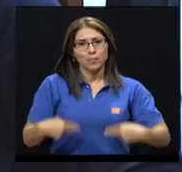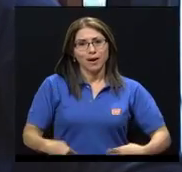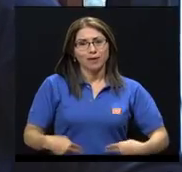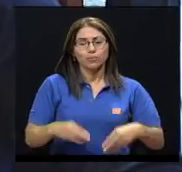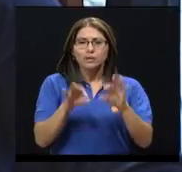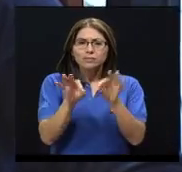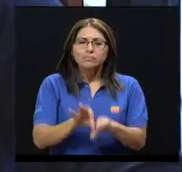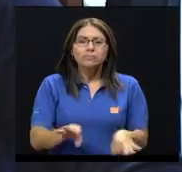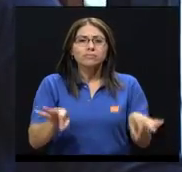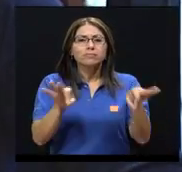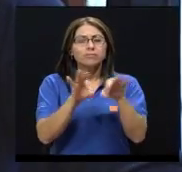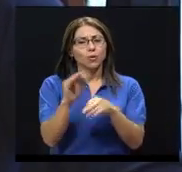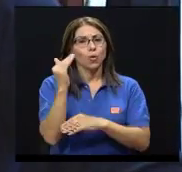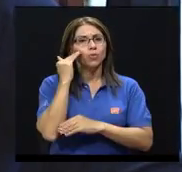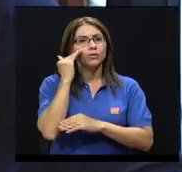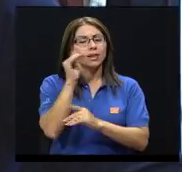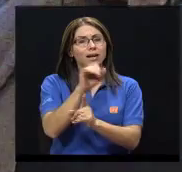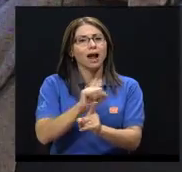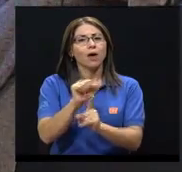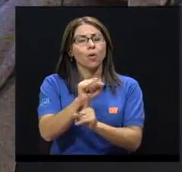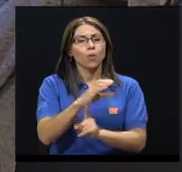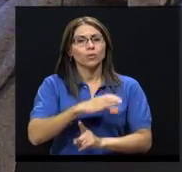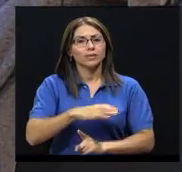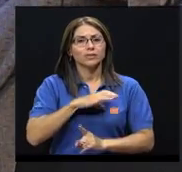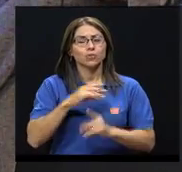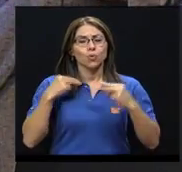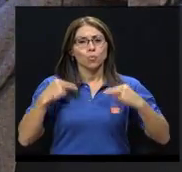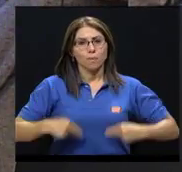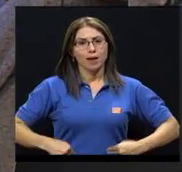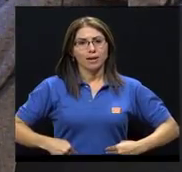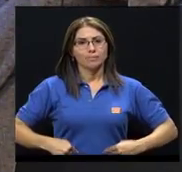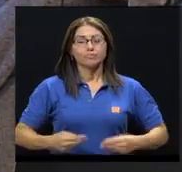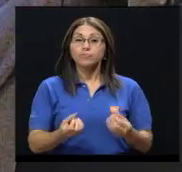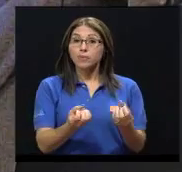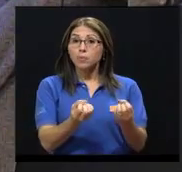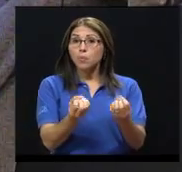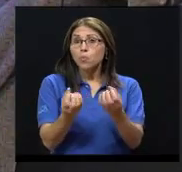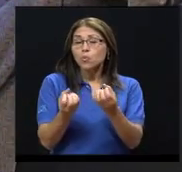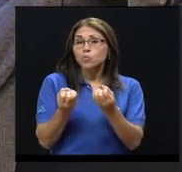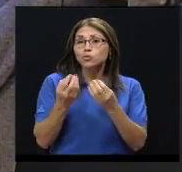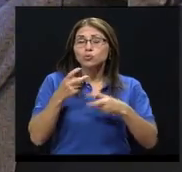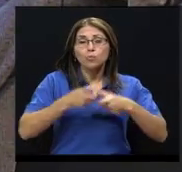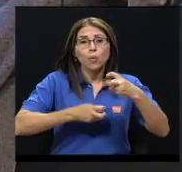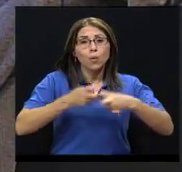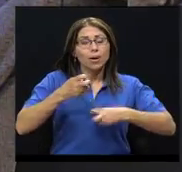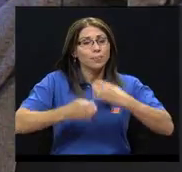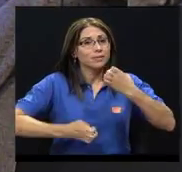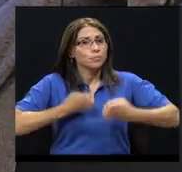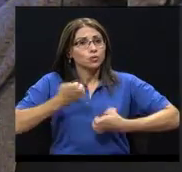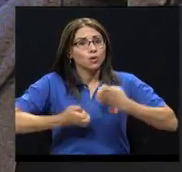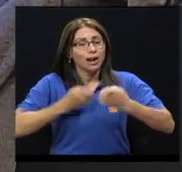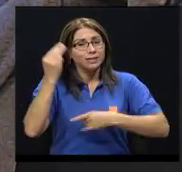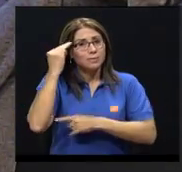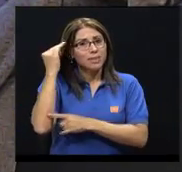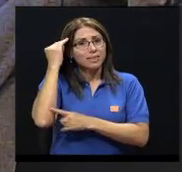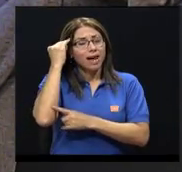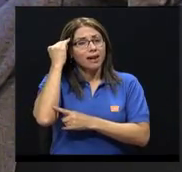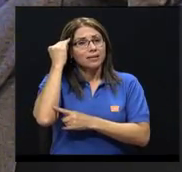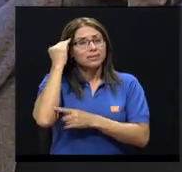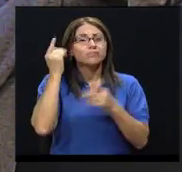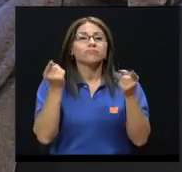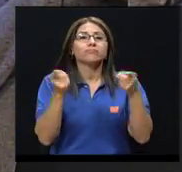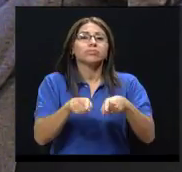conocer la condición humana. Muchísimos problemas emocionales y mentales se generan por un